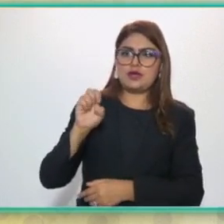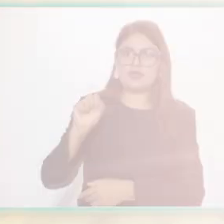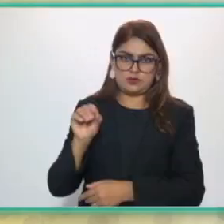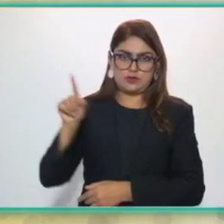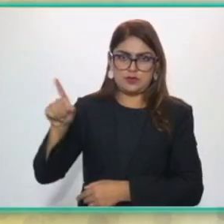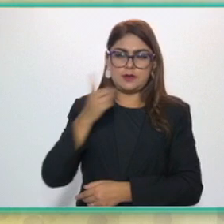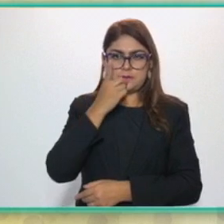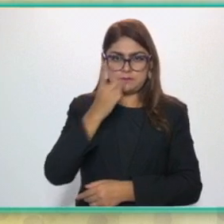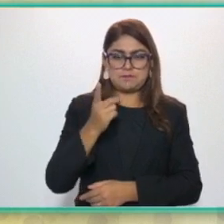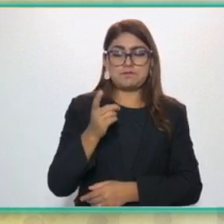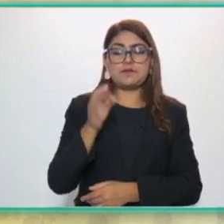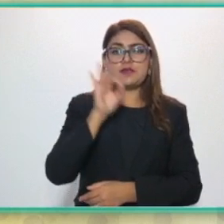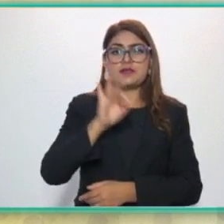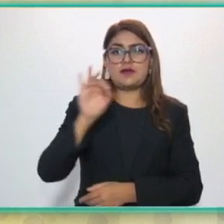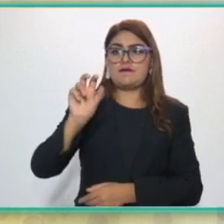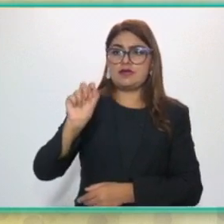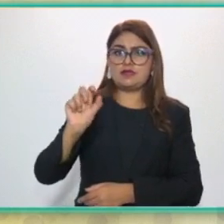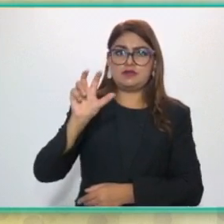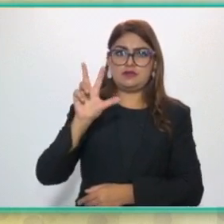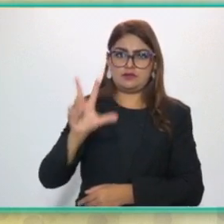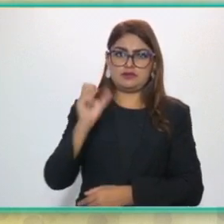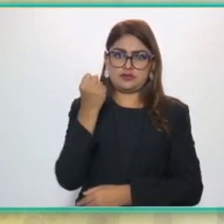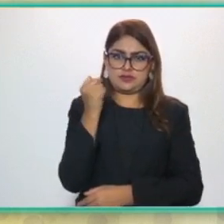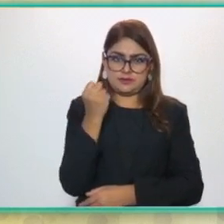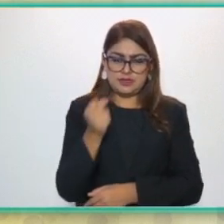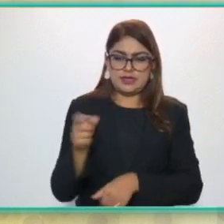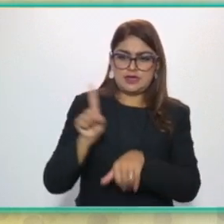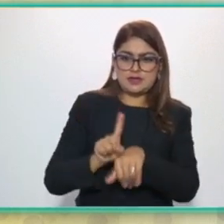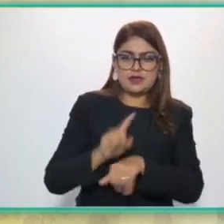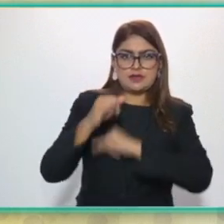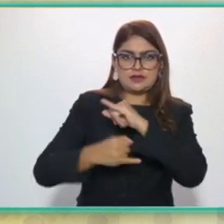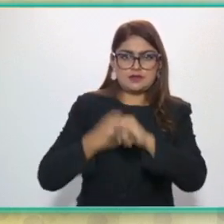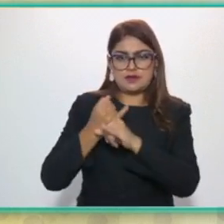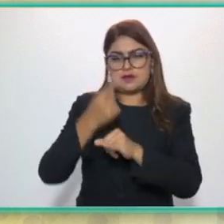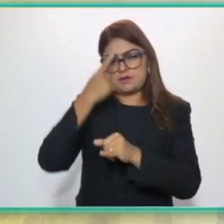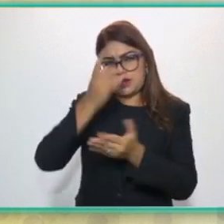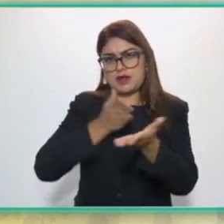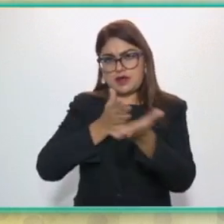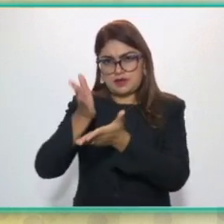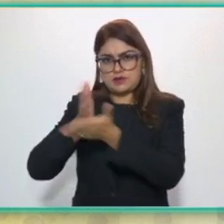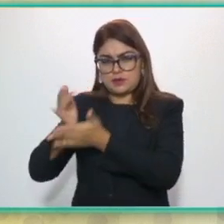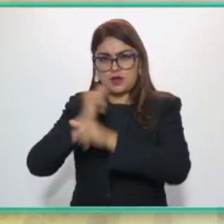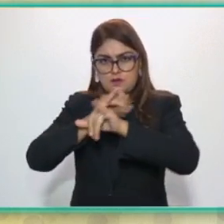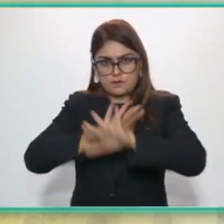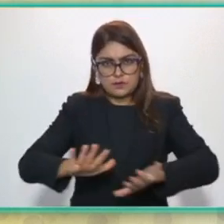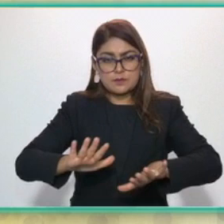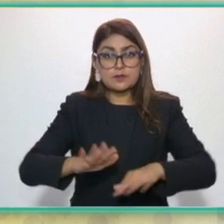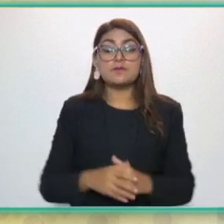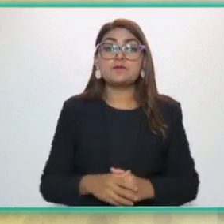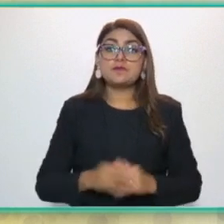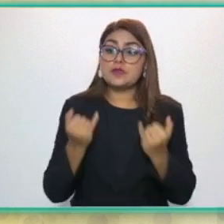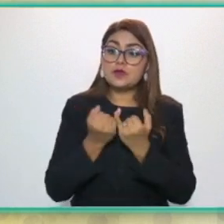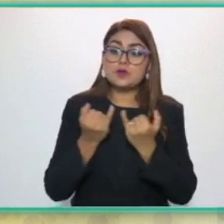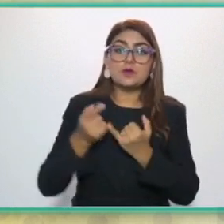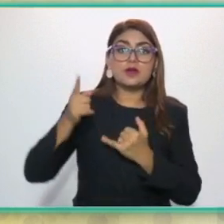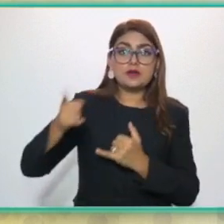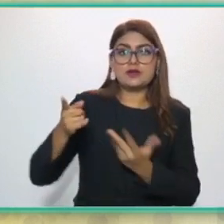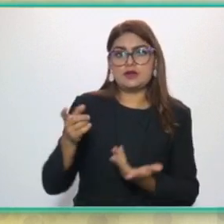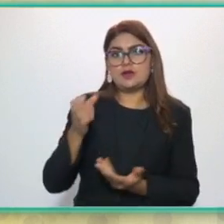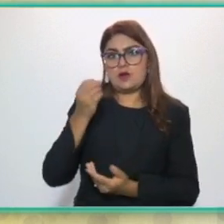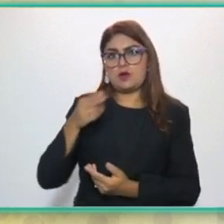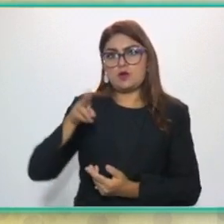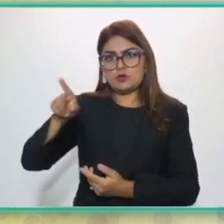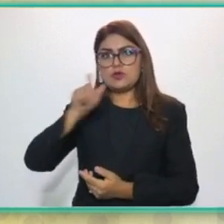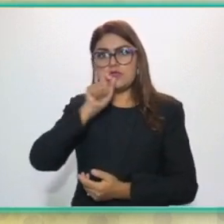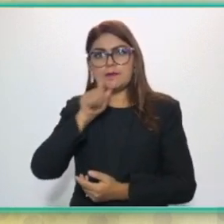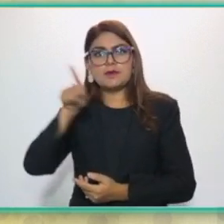declaró este 28 de septiembre como el Día Internacional del Acceso Universal a la Información. Por su parte, la Organización de las Naciones Unidas